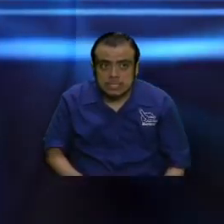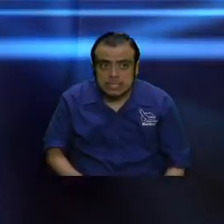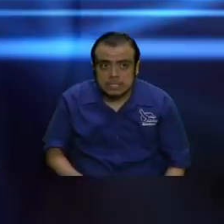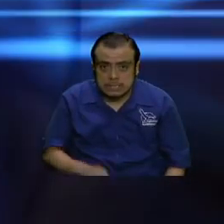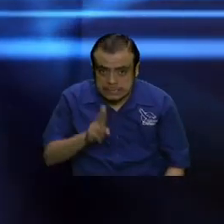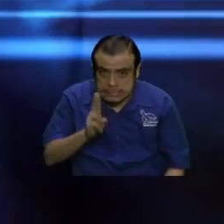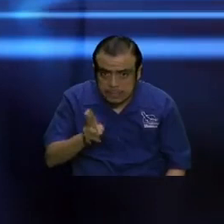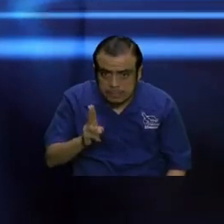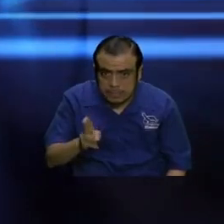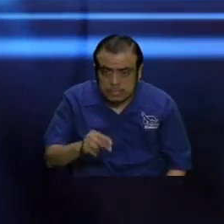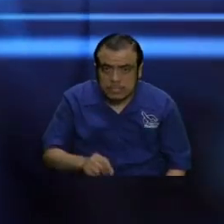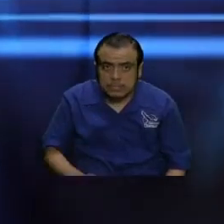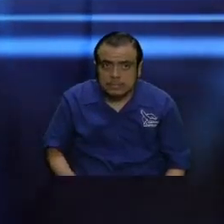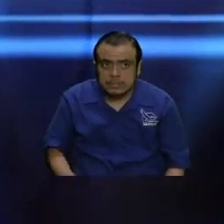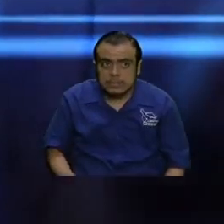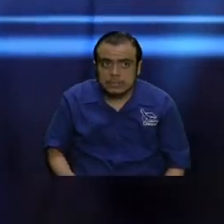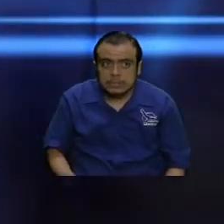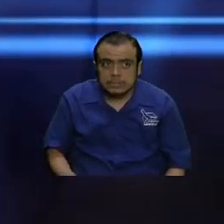pero ahora miremos otro